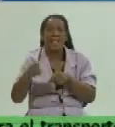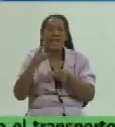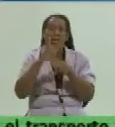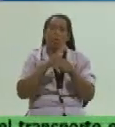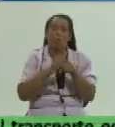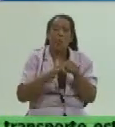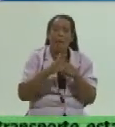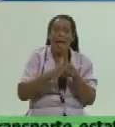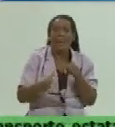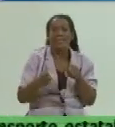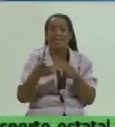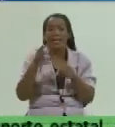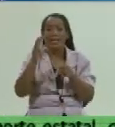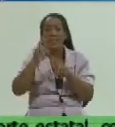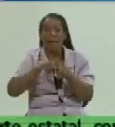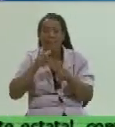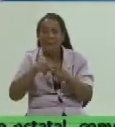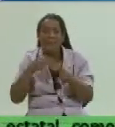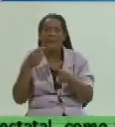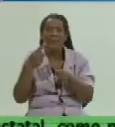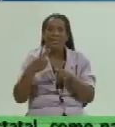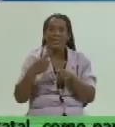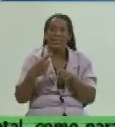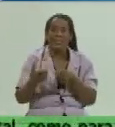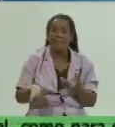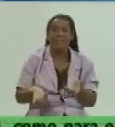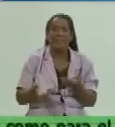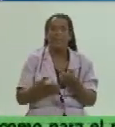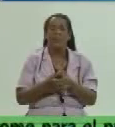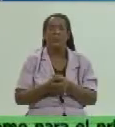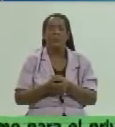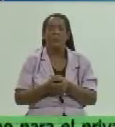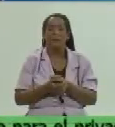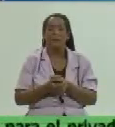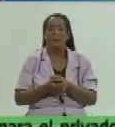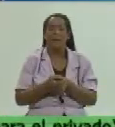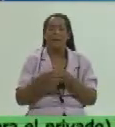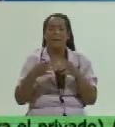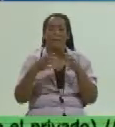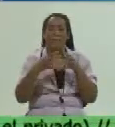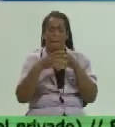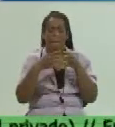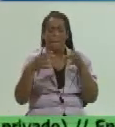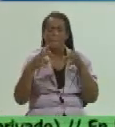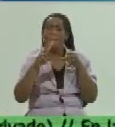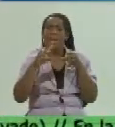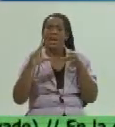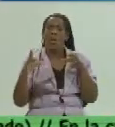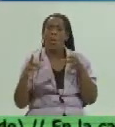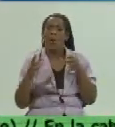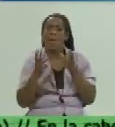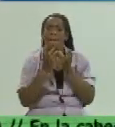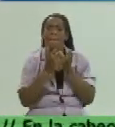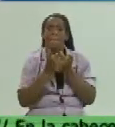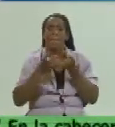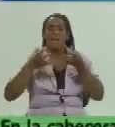embalados ¿verdad? tomate pepino berenjena melón frutas